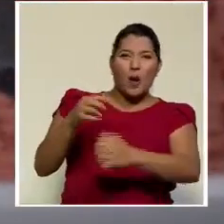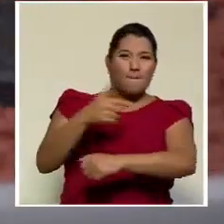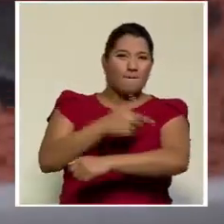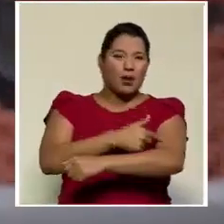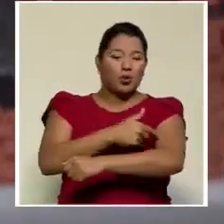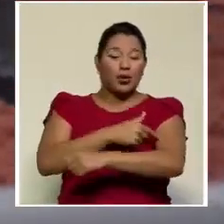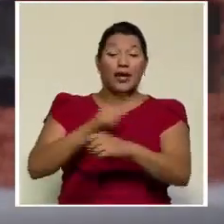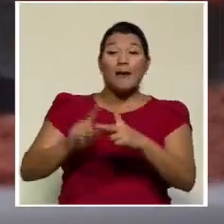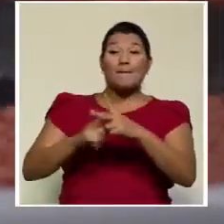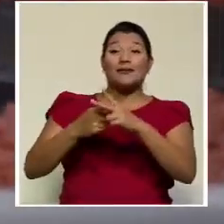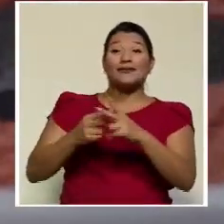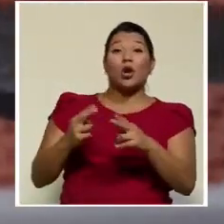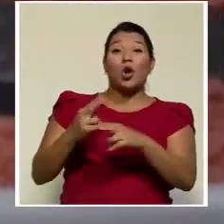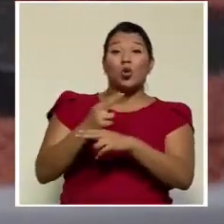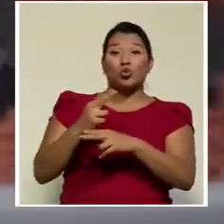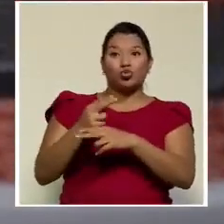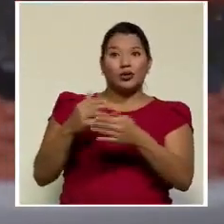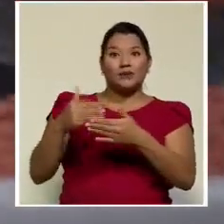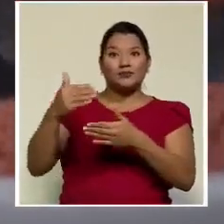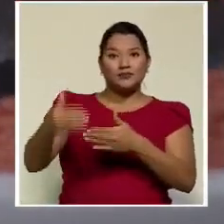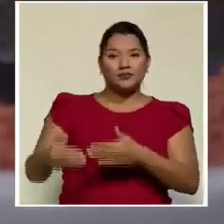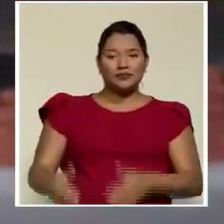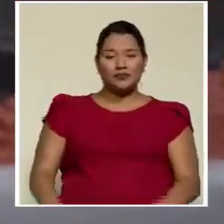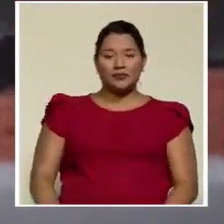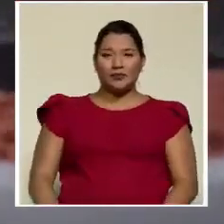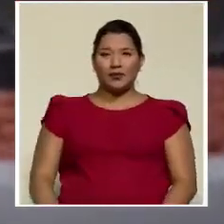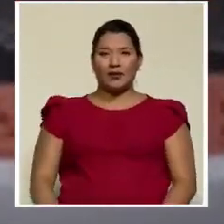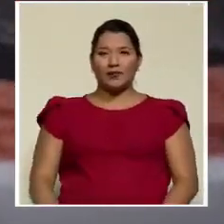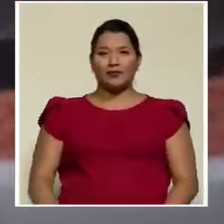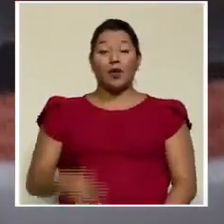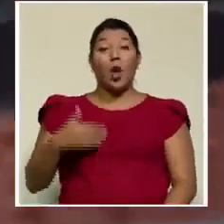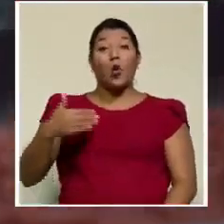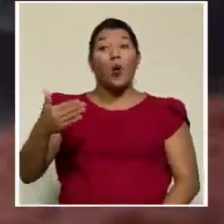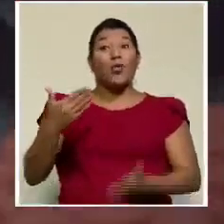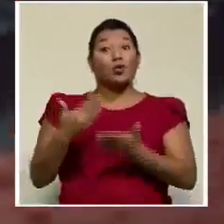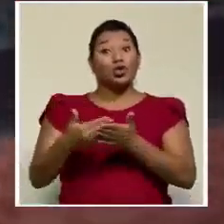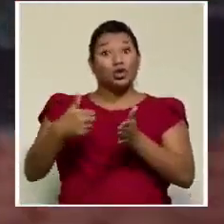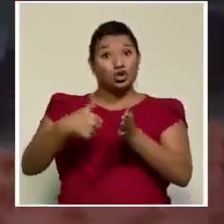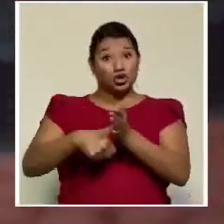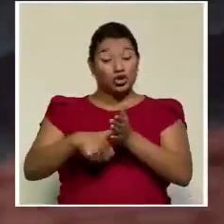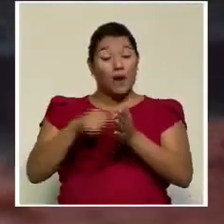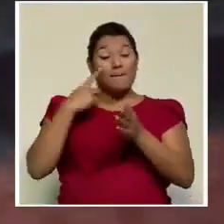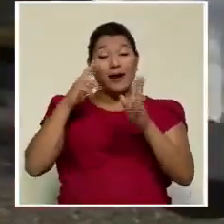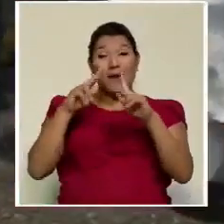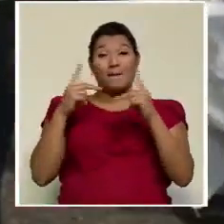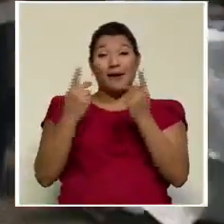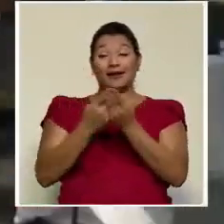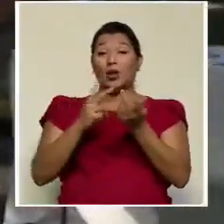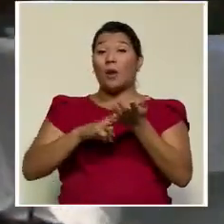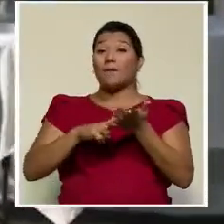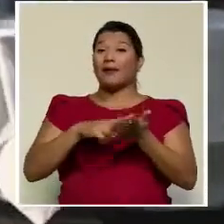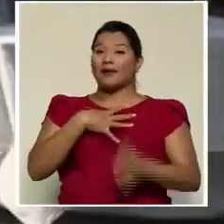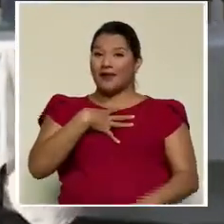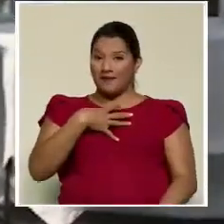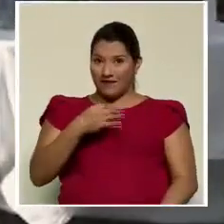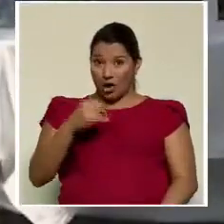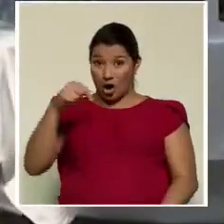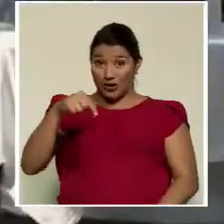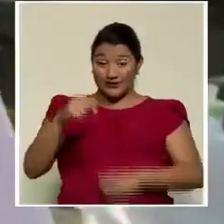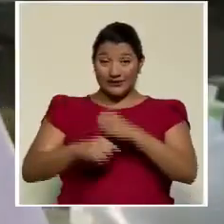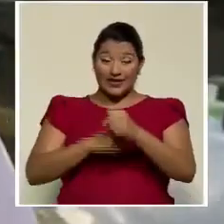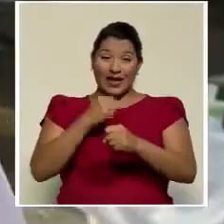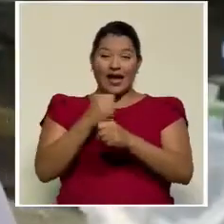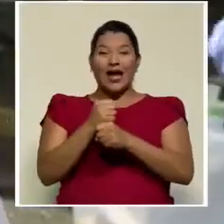comenzarían a aplicar meses después. Al llegar las elecciones internas del Partido de Liberación Nacional este año,